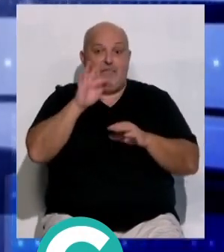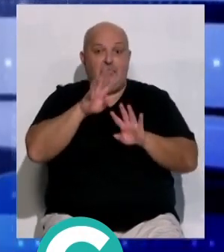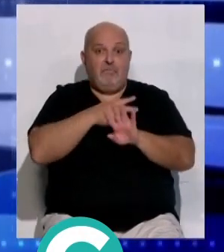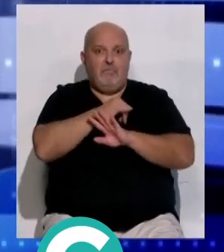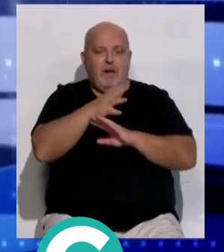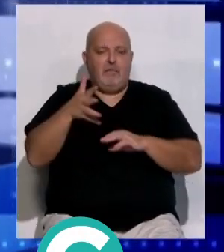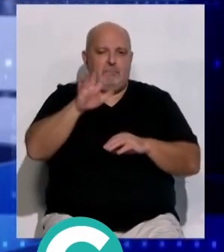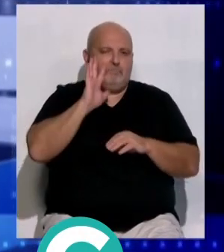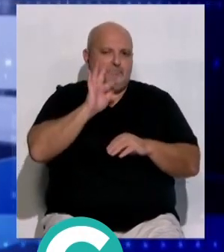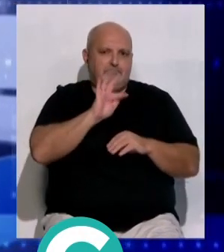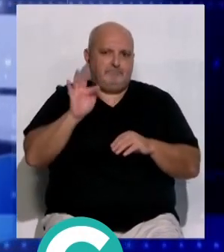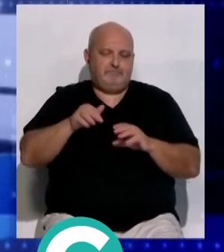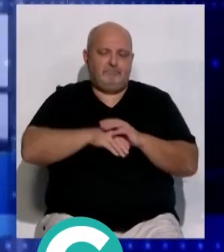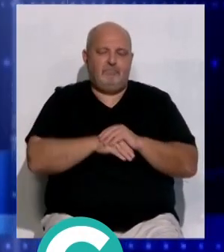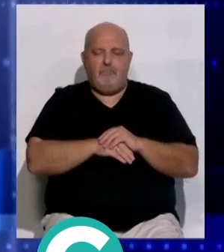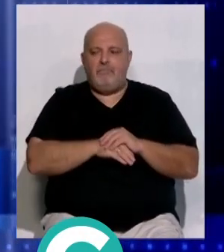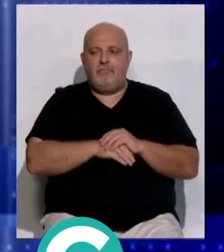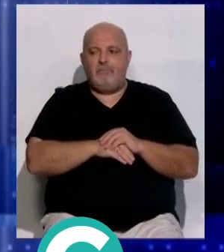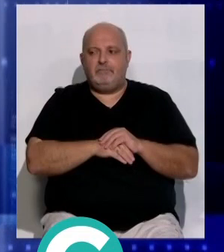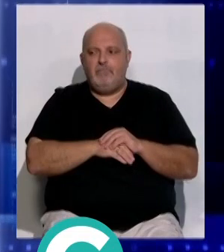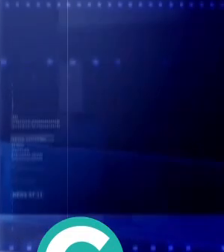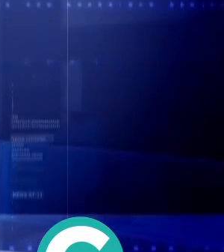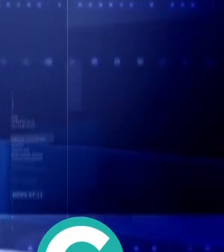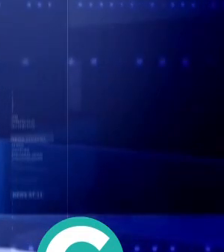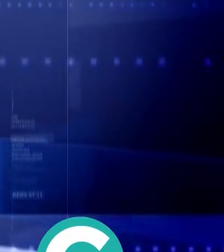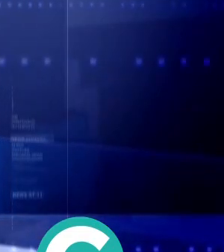les ofrecemos las tablas doleajes y mareas